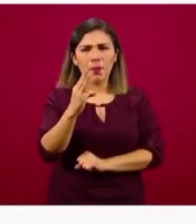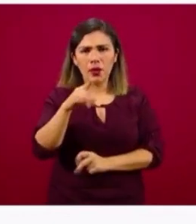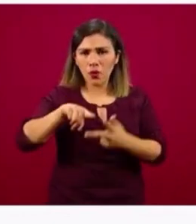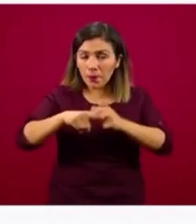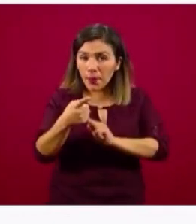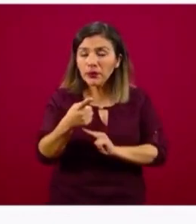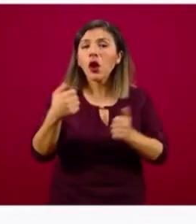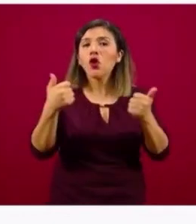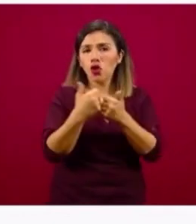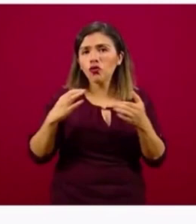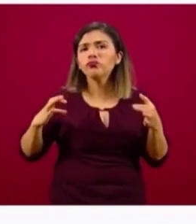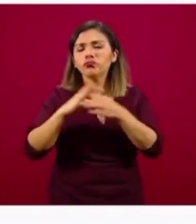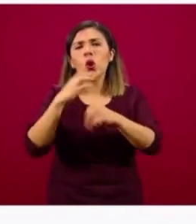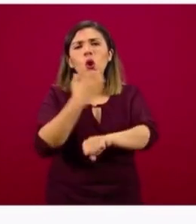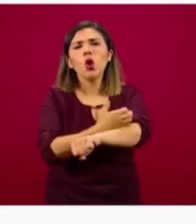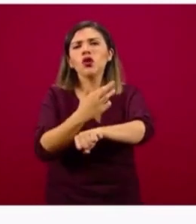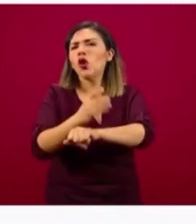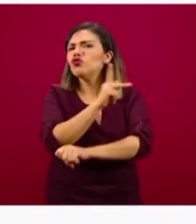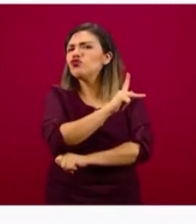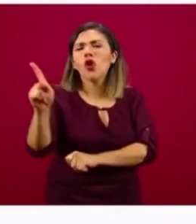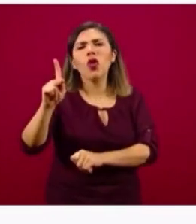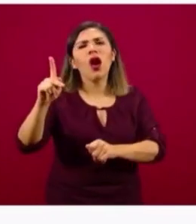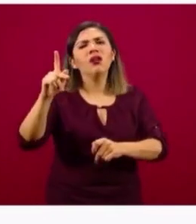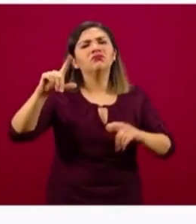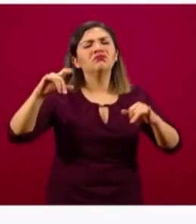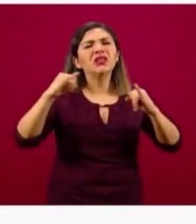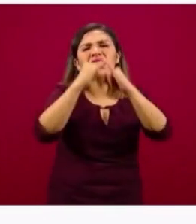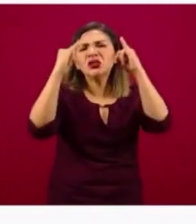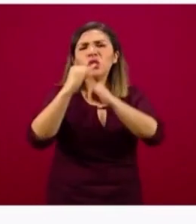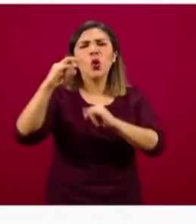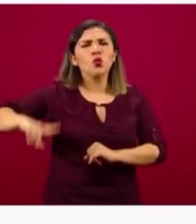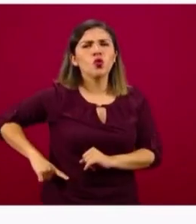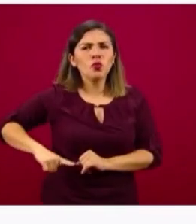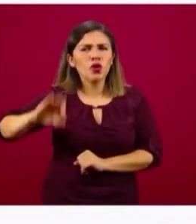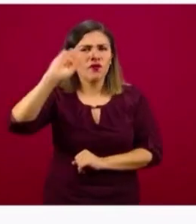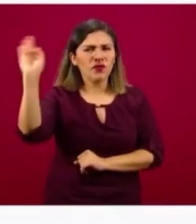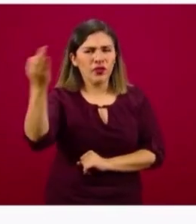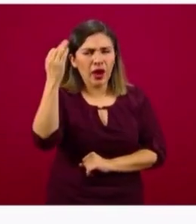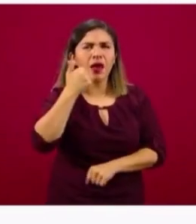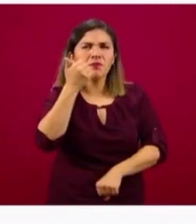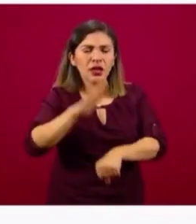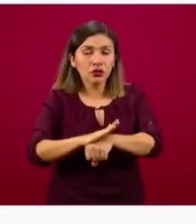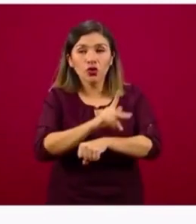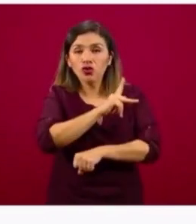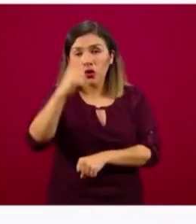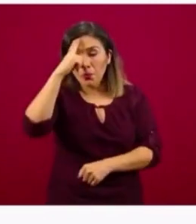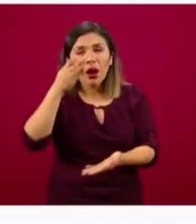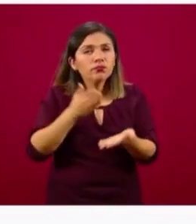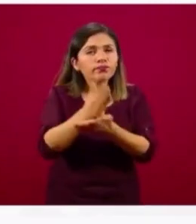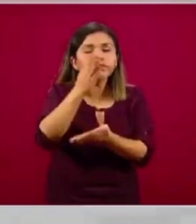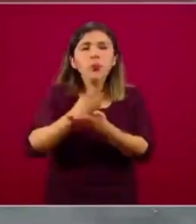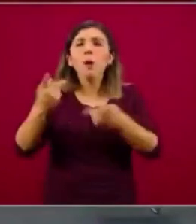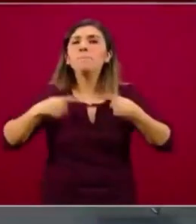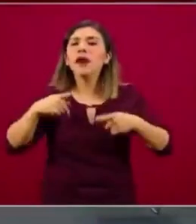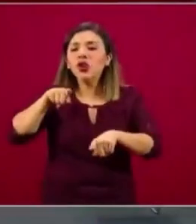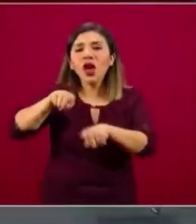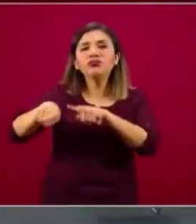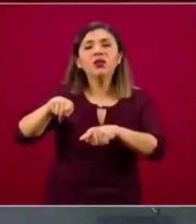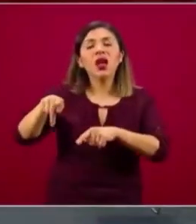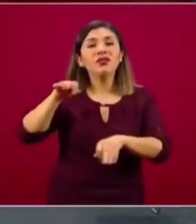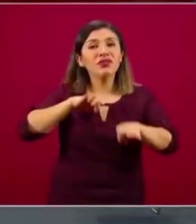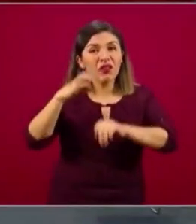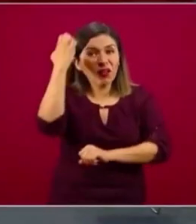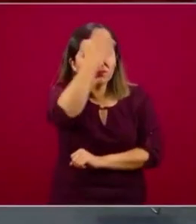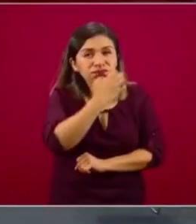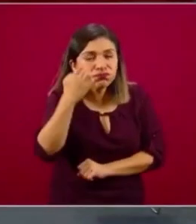estamos en coordinación con todas las dependencias de la Administración Pública Federal para poder identificar todas las inspecciones e inspectores que tenemos. ¿Y qué